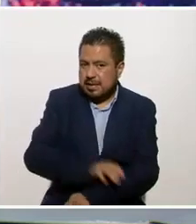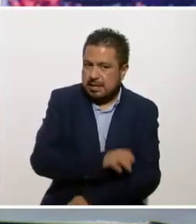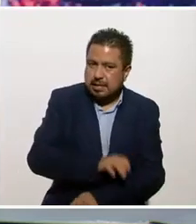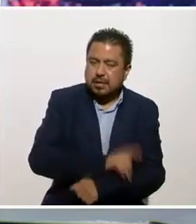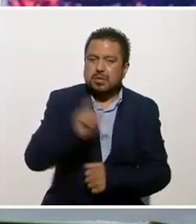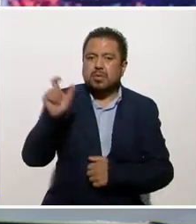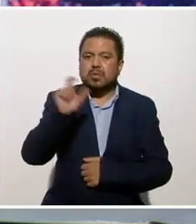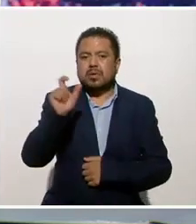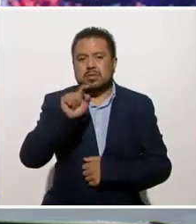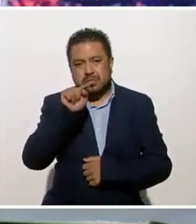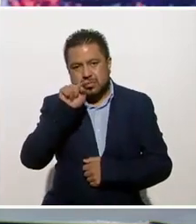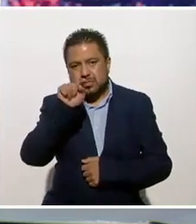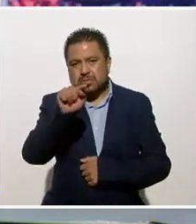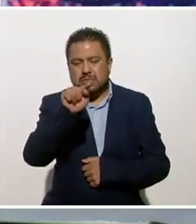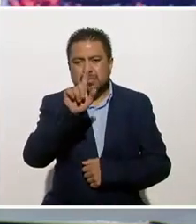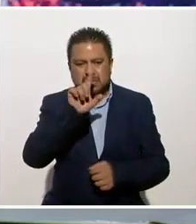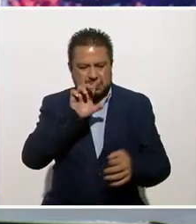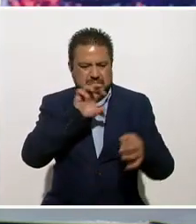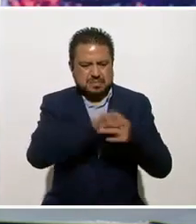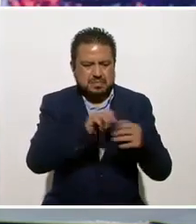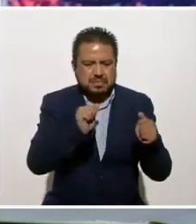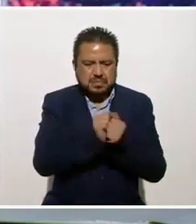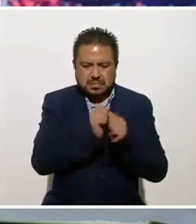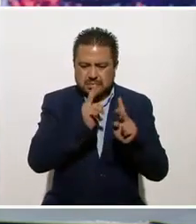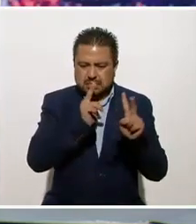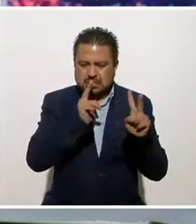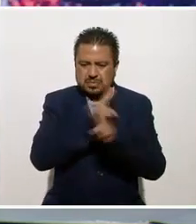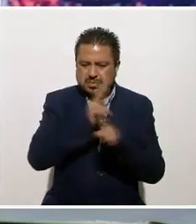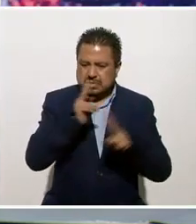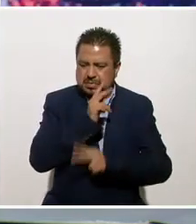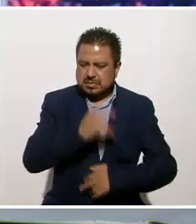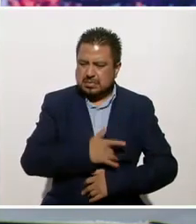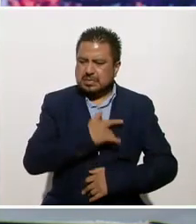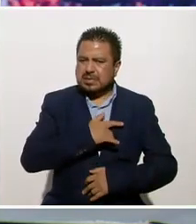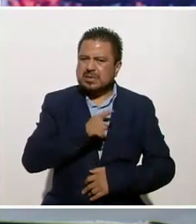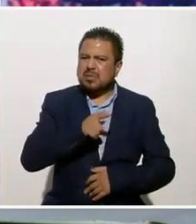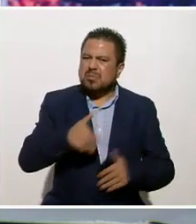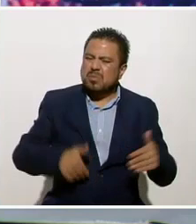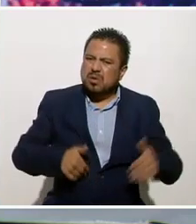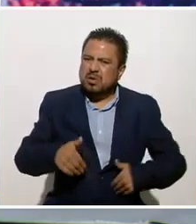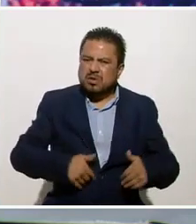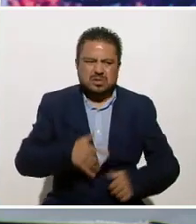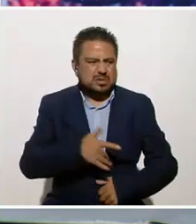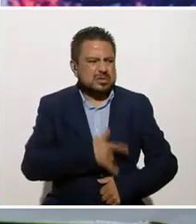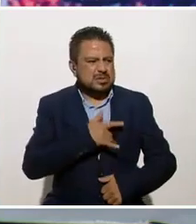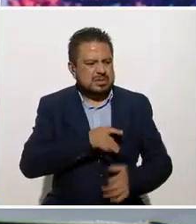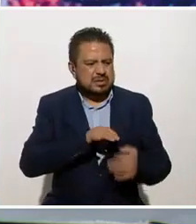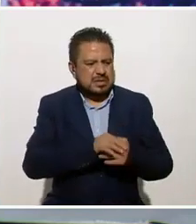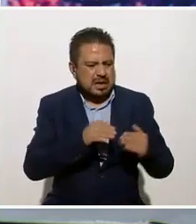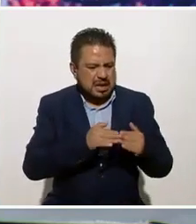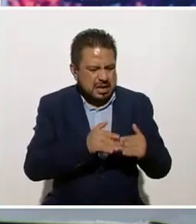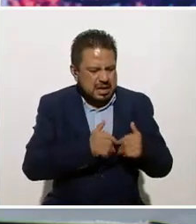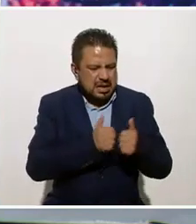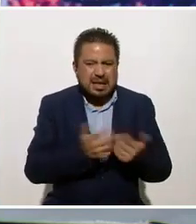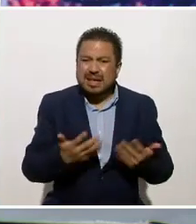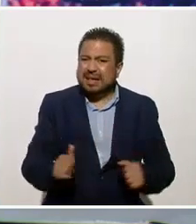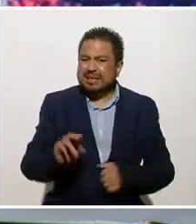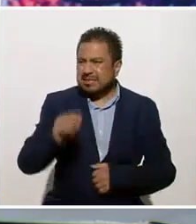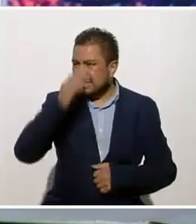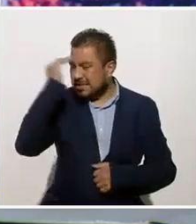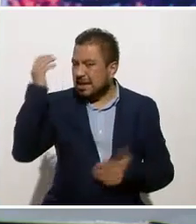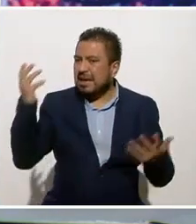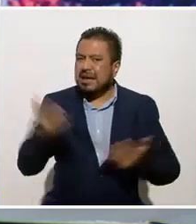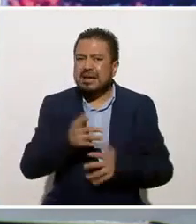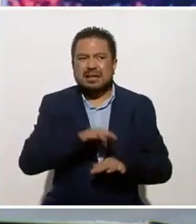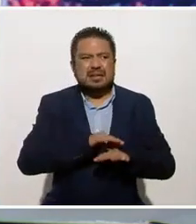Cuando tú te anclas en la respiración, por ejemplo, que estás muy molesto, que estás en este tema de confinamiento, que ya no sabes qué hacer, que ya